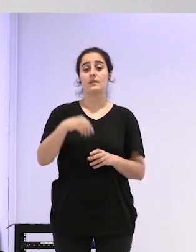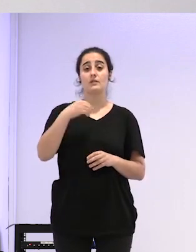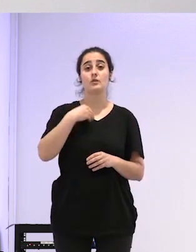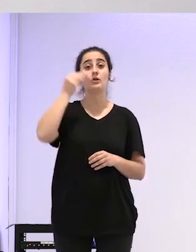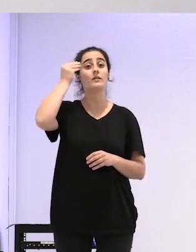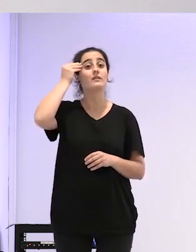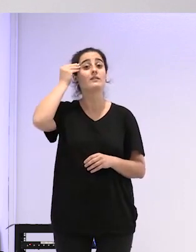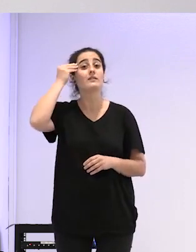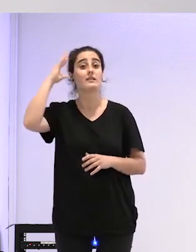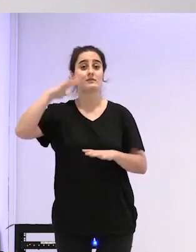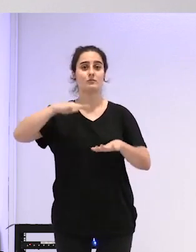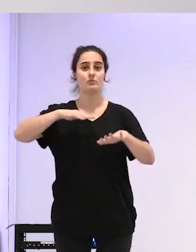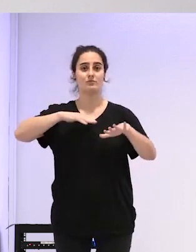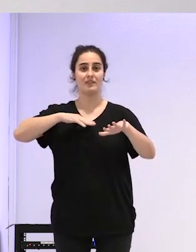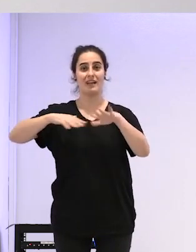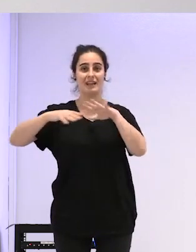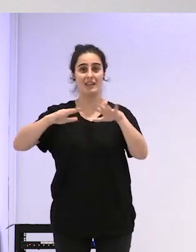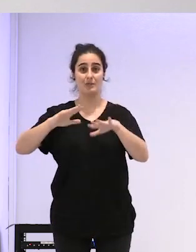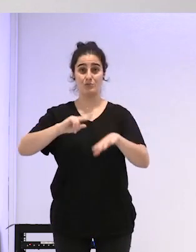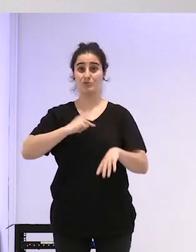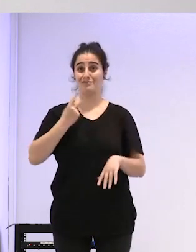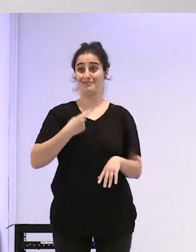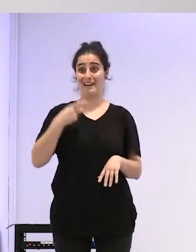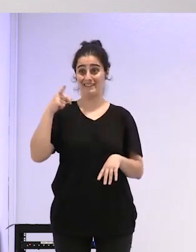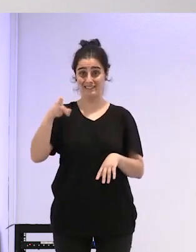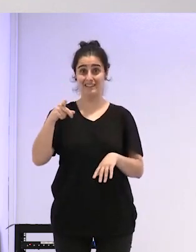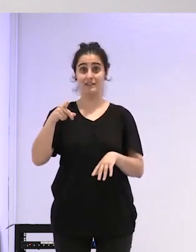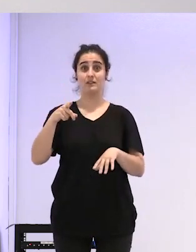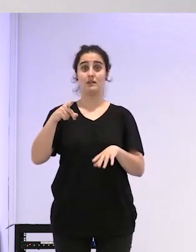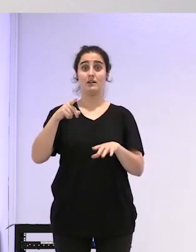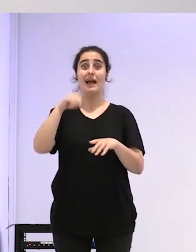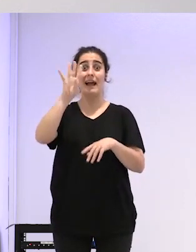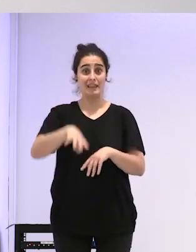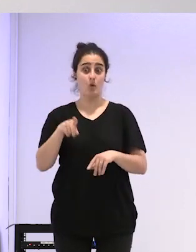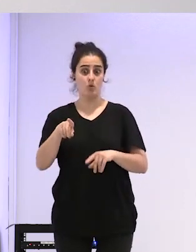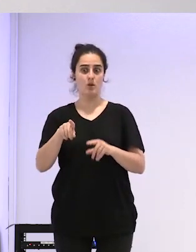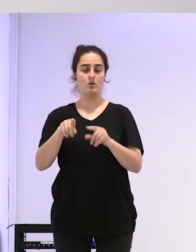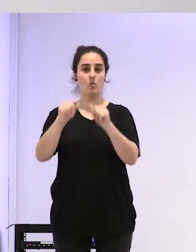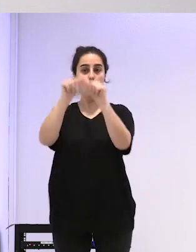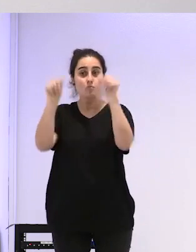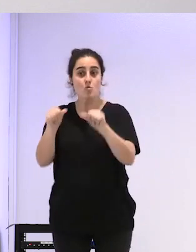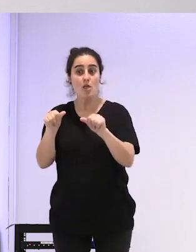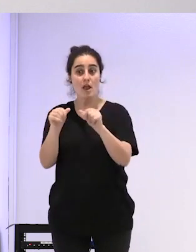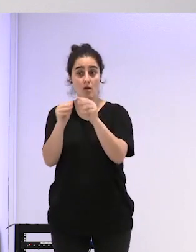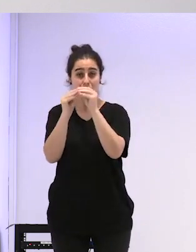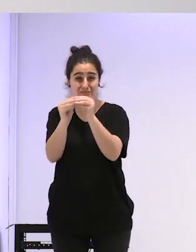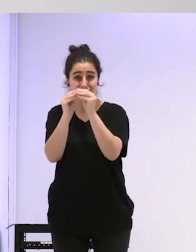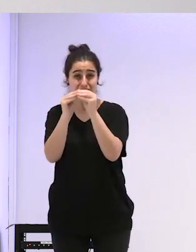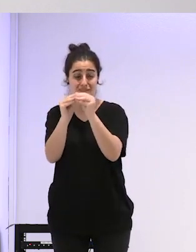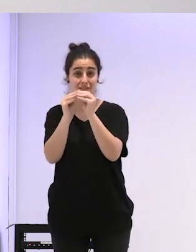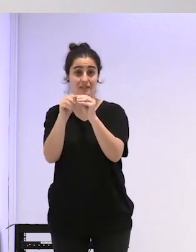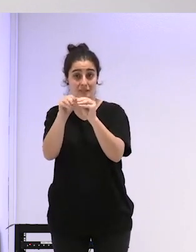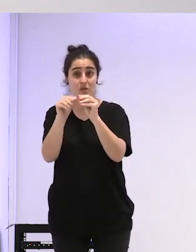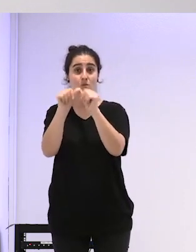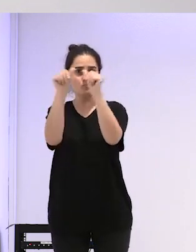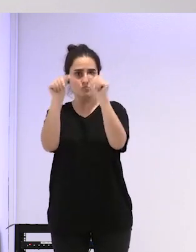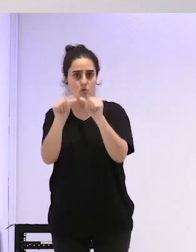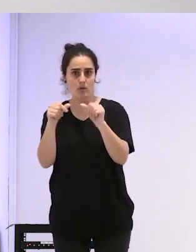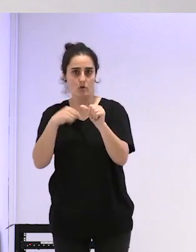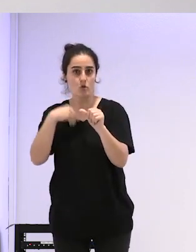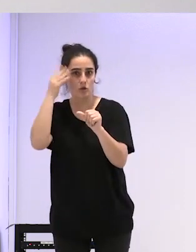activismo trans en Cataluña sería un modelo que que sería interesante que lo que lo